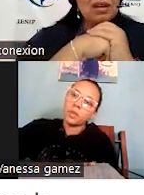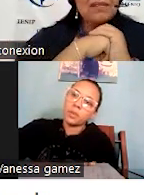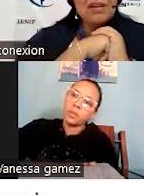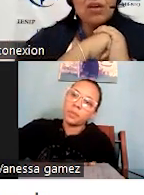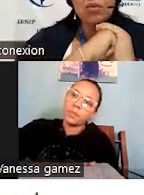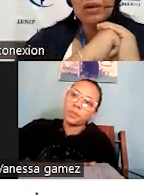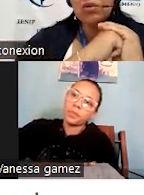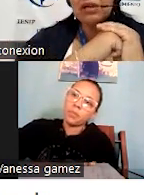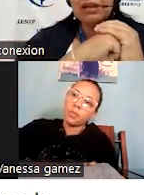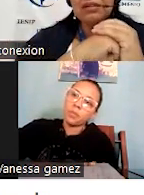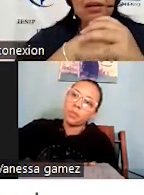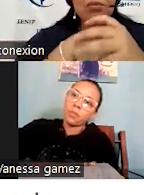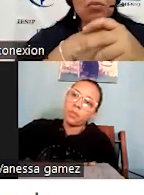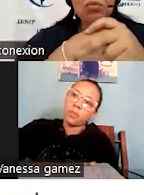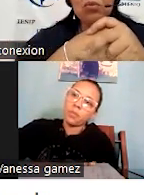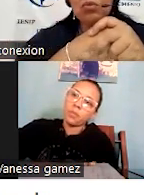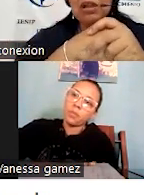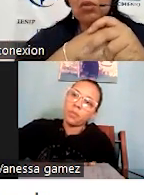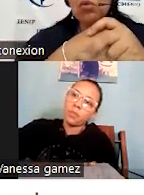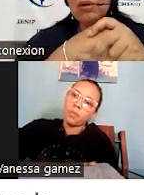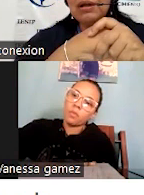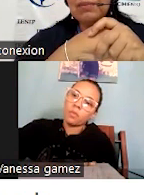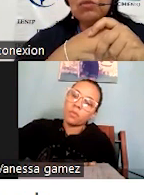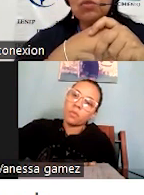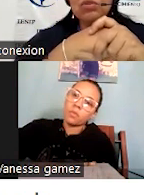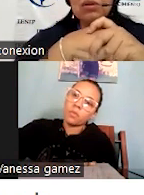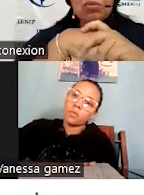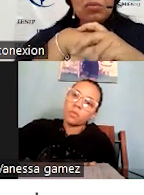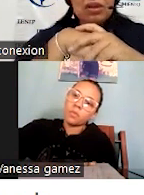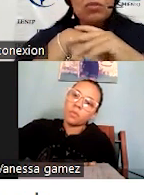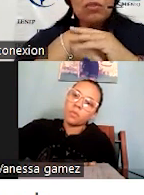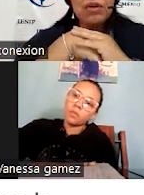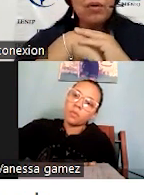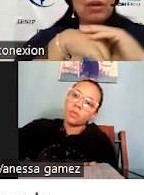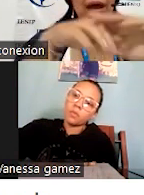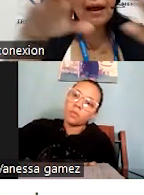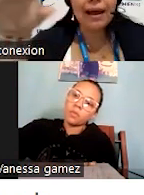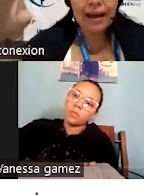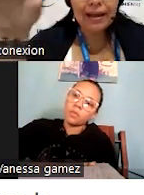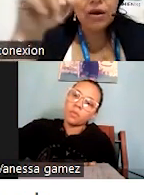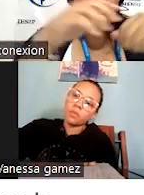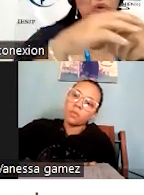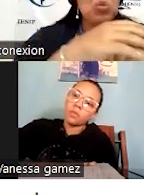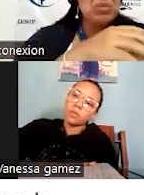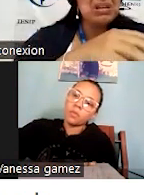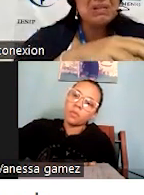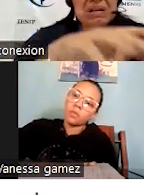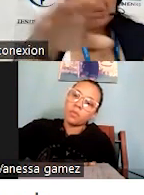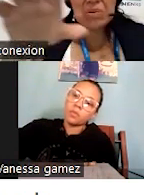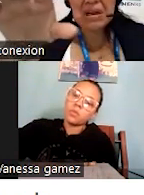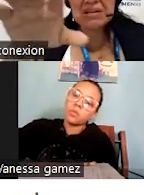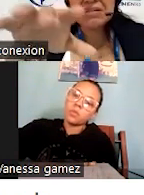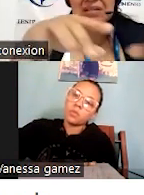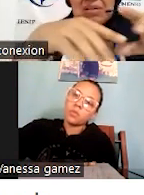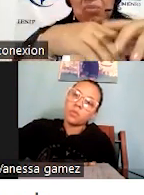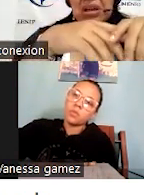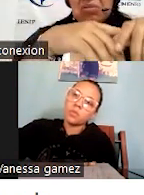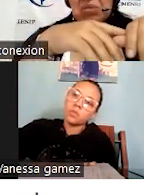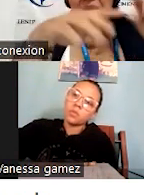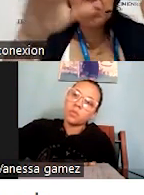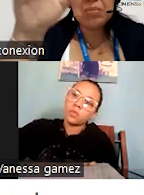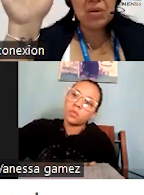No, ese le roba a los clientes, o le roba a la persona, o es estafador. Ah, o no, mira, ese restaurante,